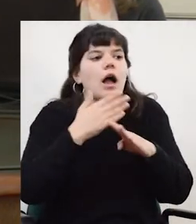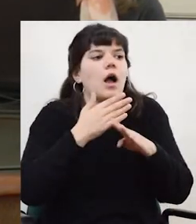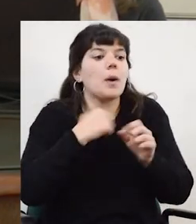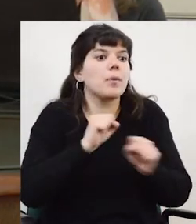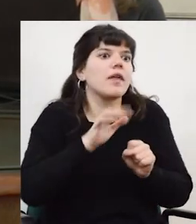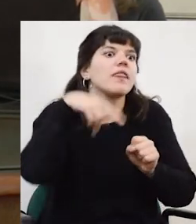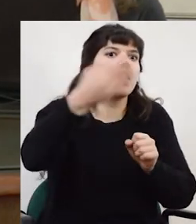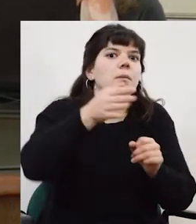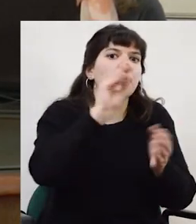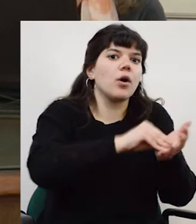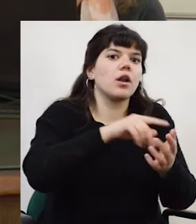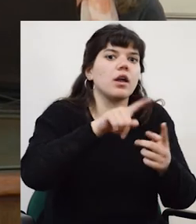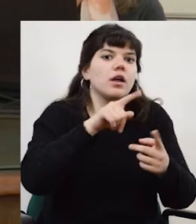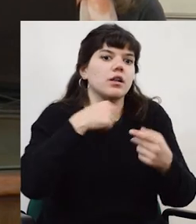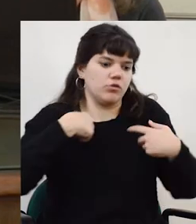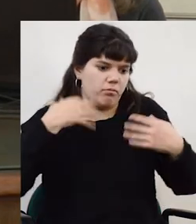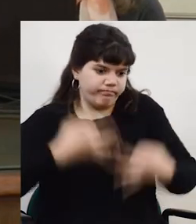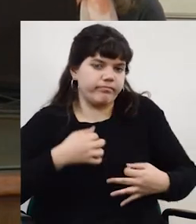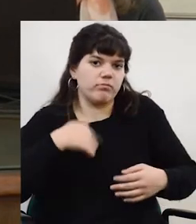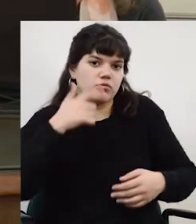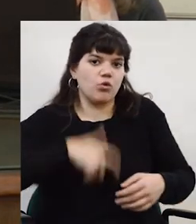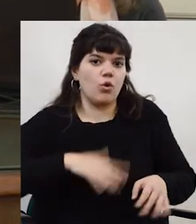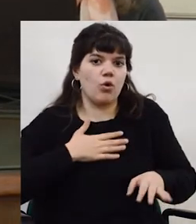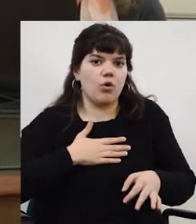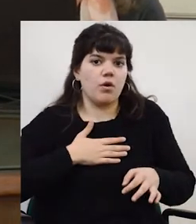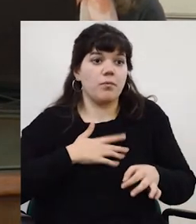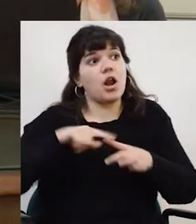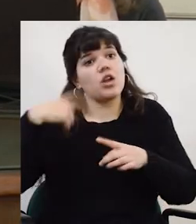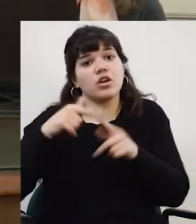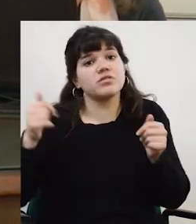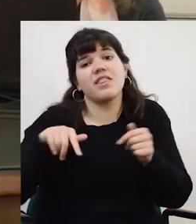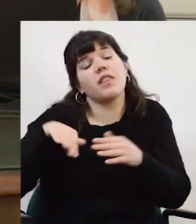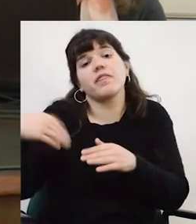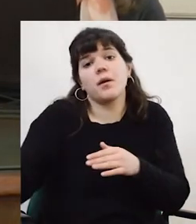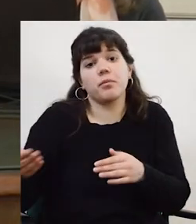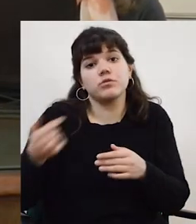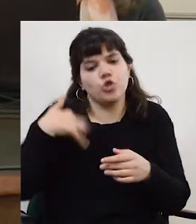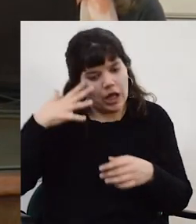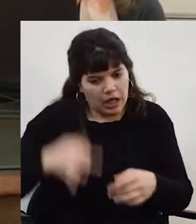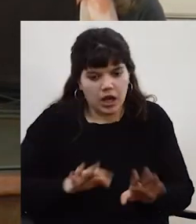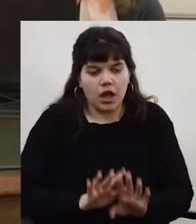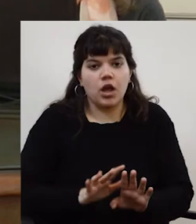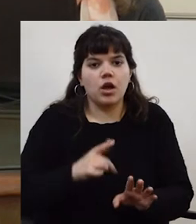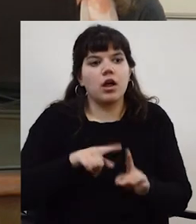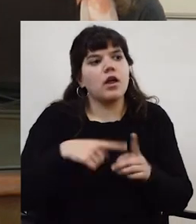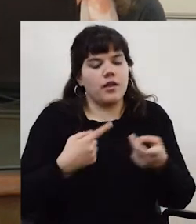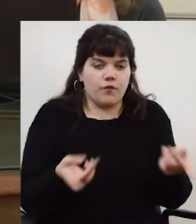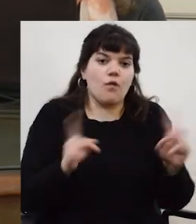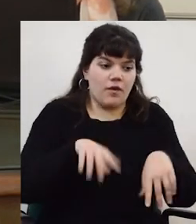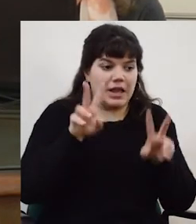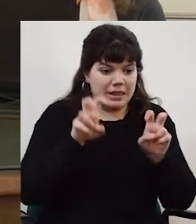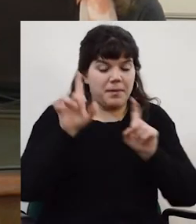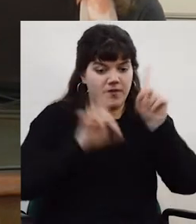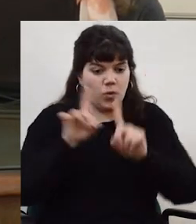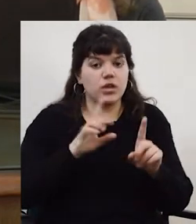mida, sino para consolidarme yo, porque lo otro va a venir después. O sea, yo creo, y de vuelta voy a Bellas Artes